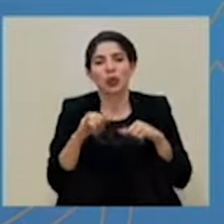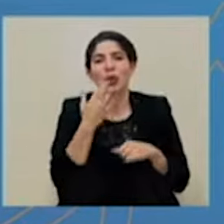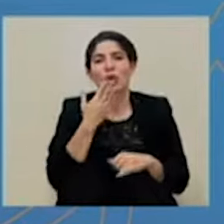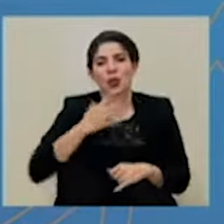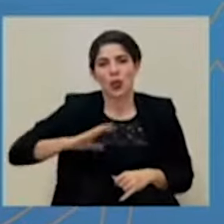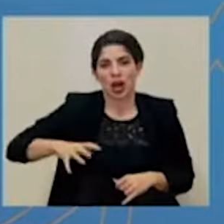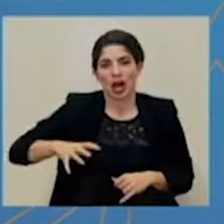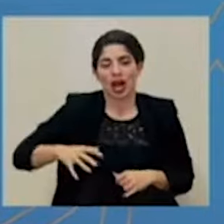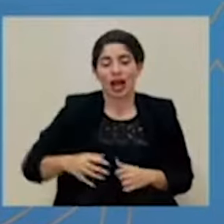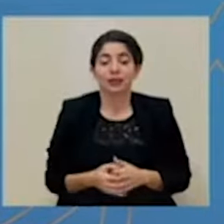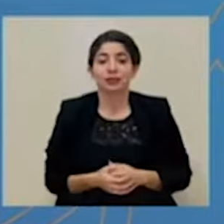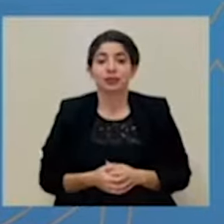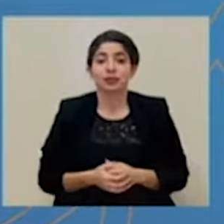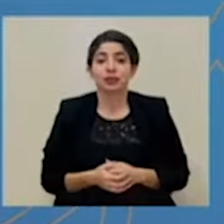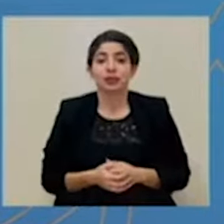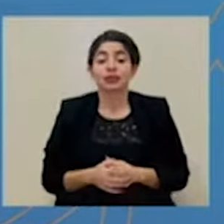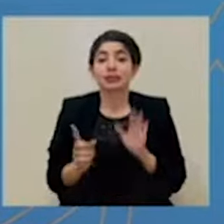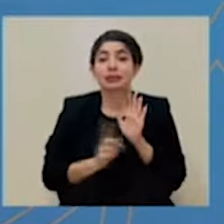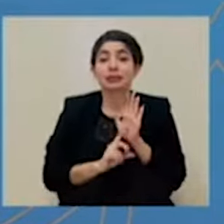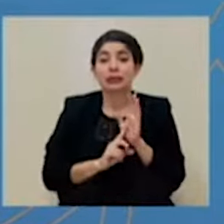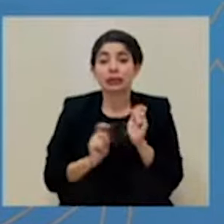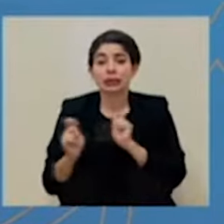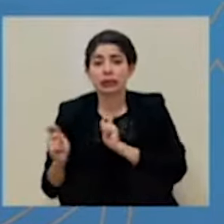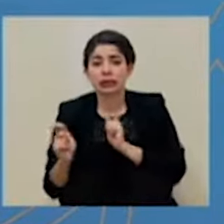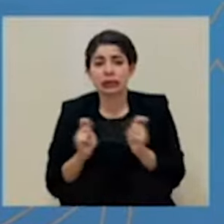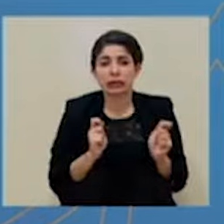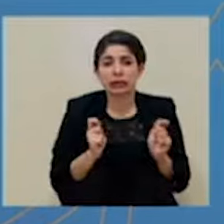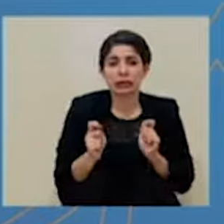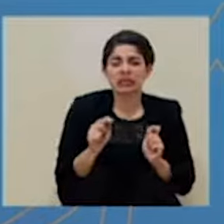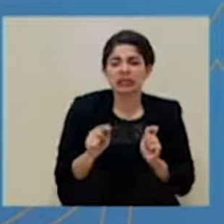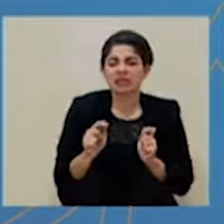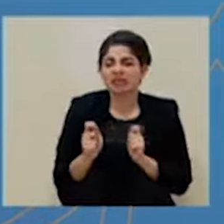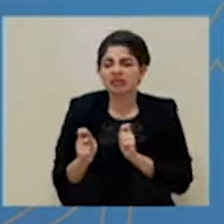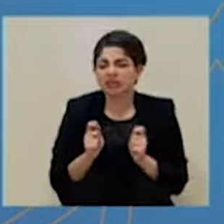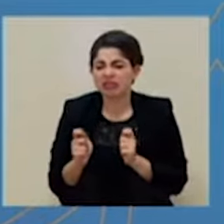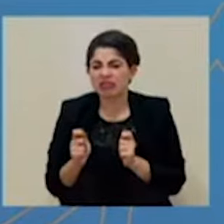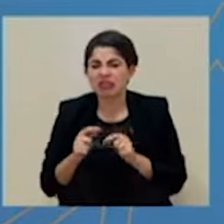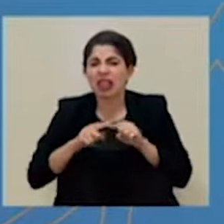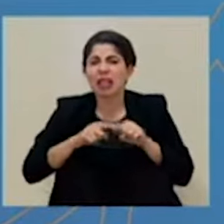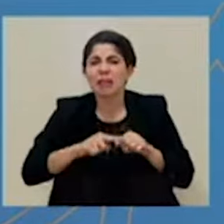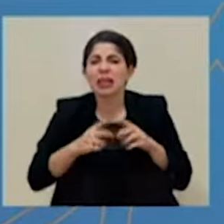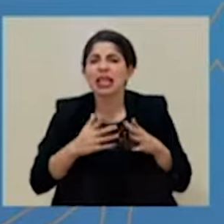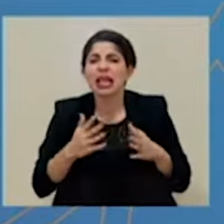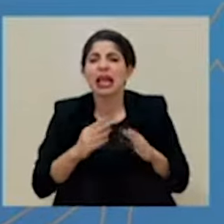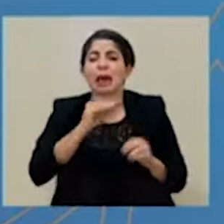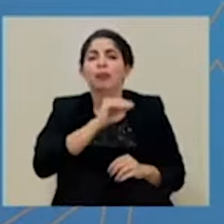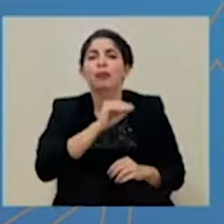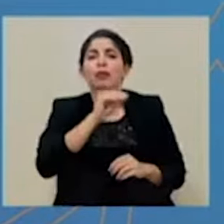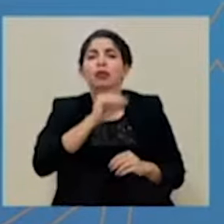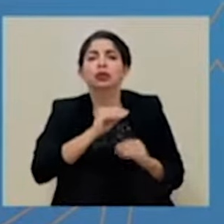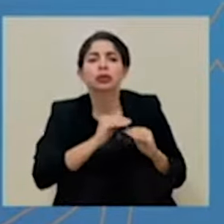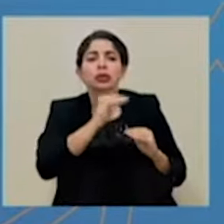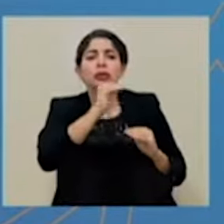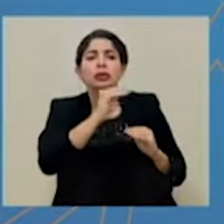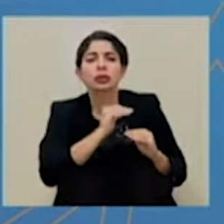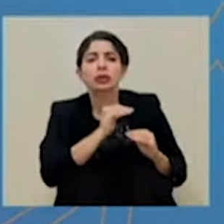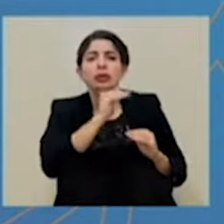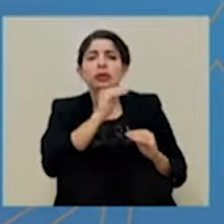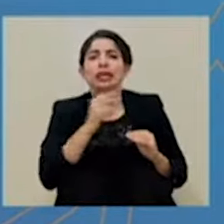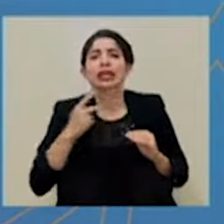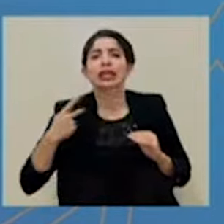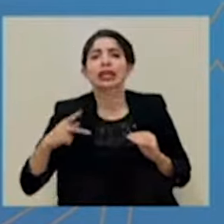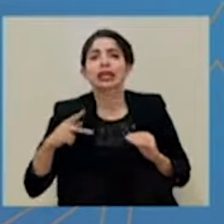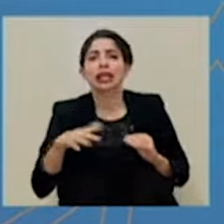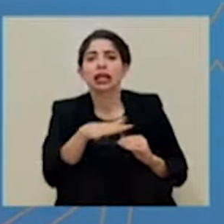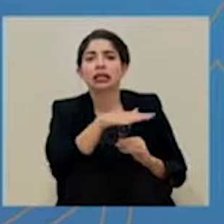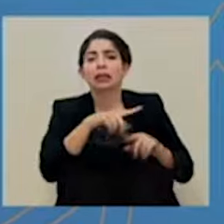En relación con los cambios de alerta que tienen que ver con el índice de riesgo cantonal, según los, el